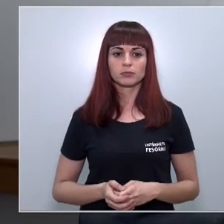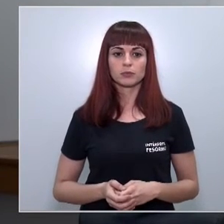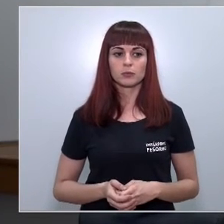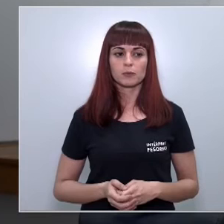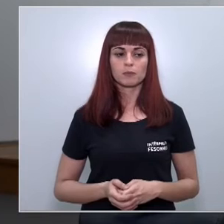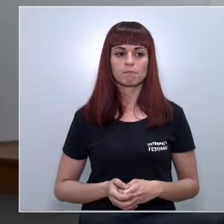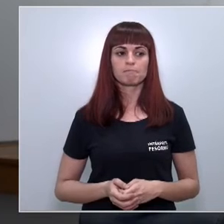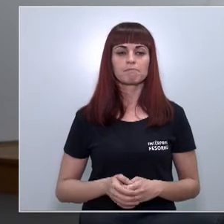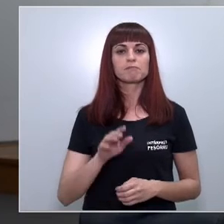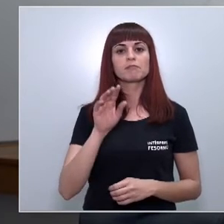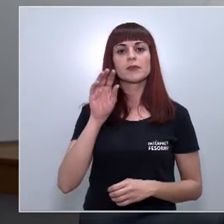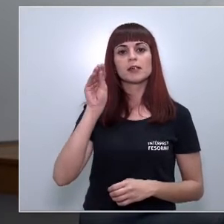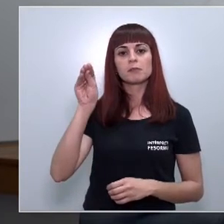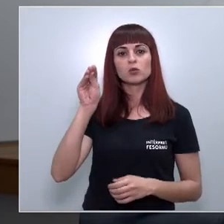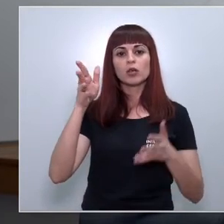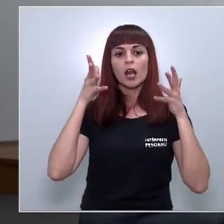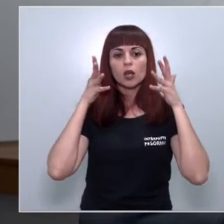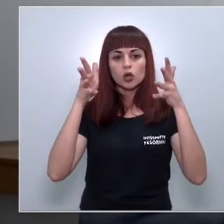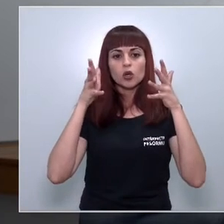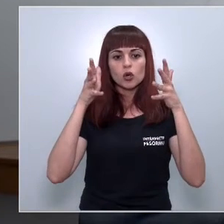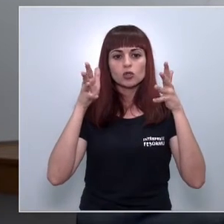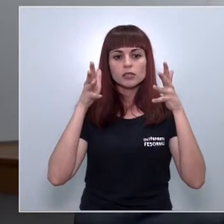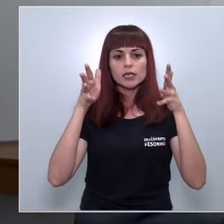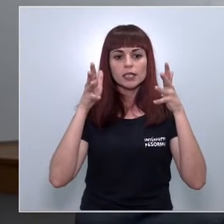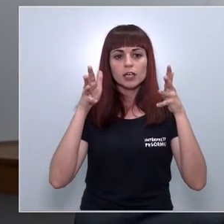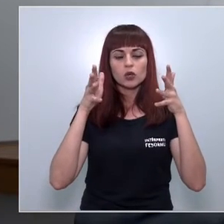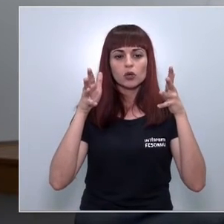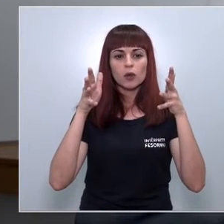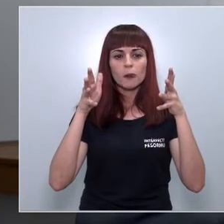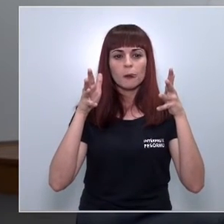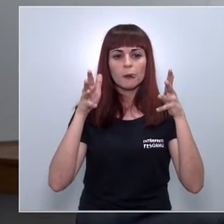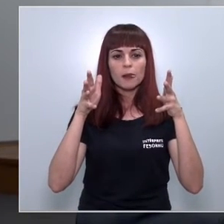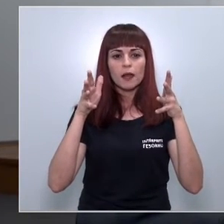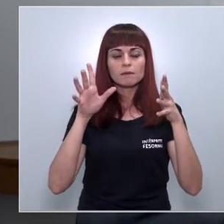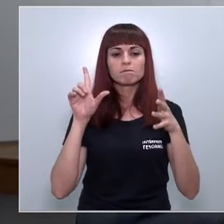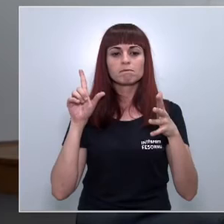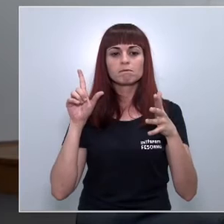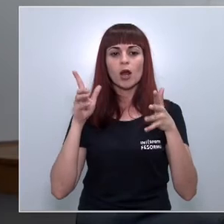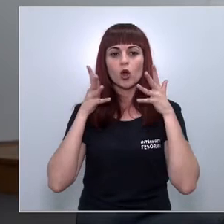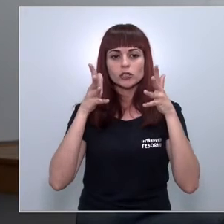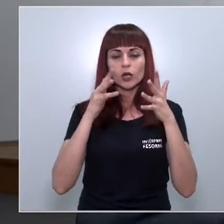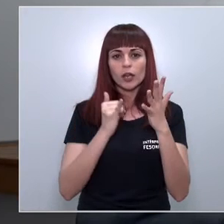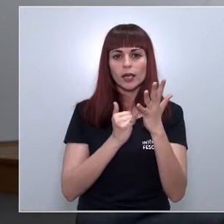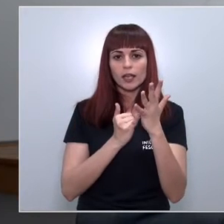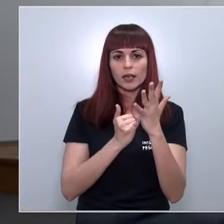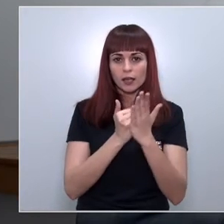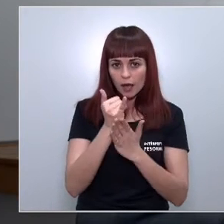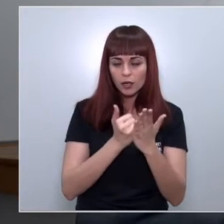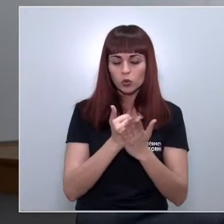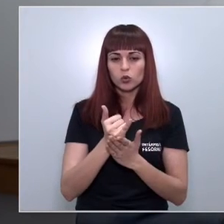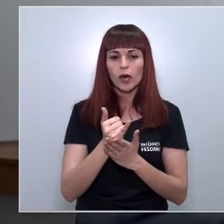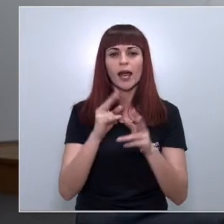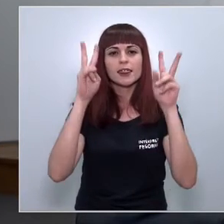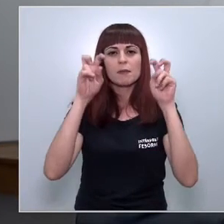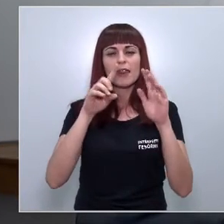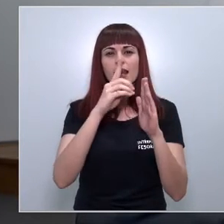Al consejero de medio ambiente Antonio Lugo también me gustaría preguntarle en relación con el decreto no sé si he entendido